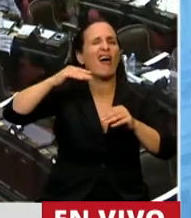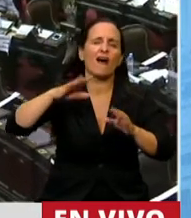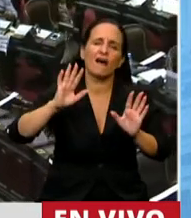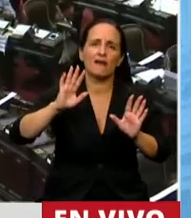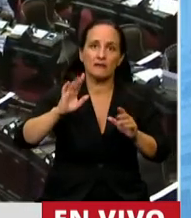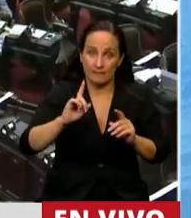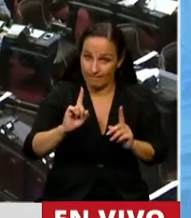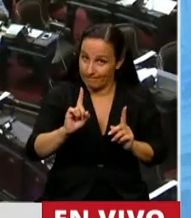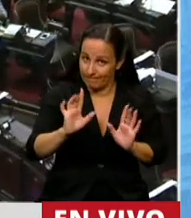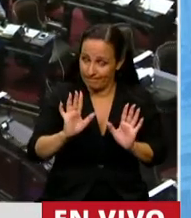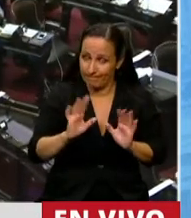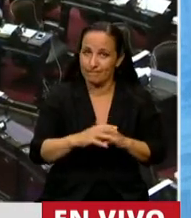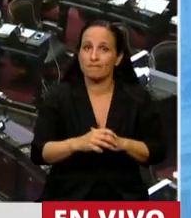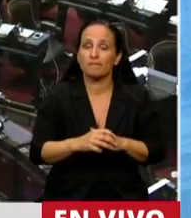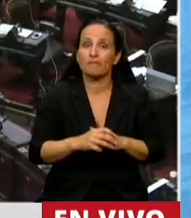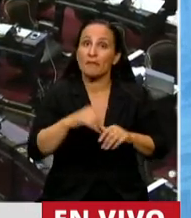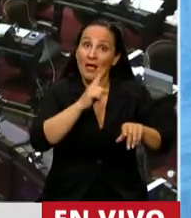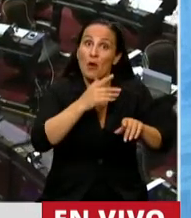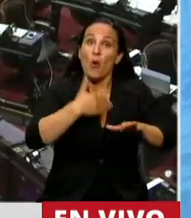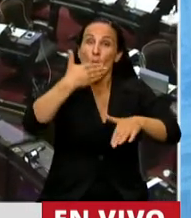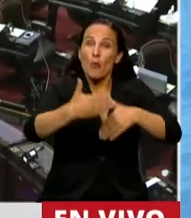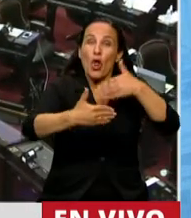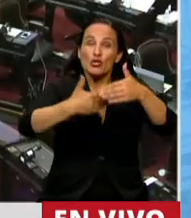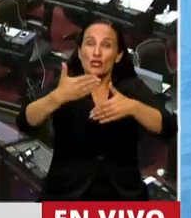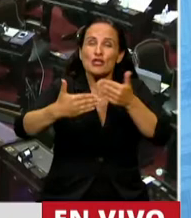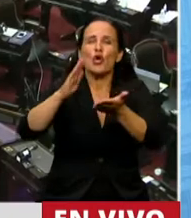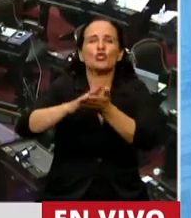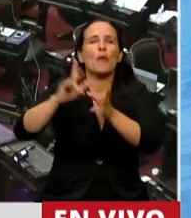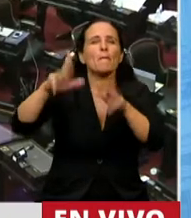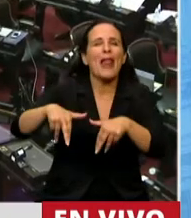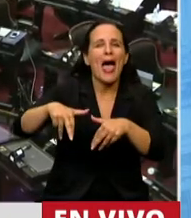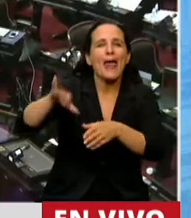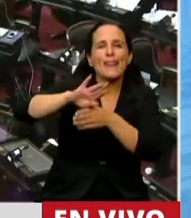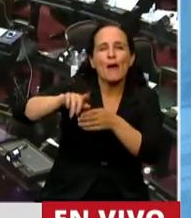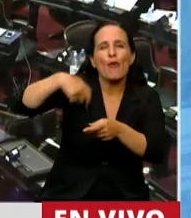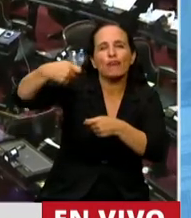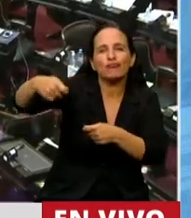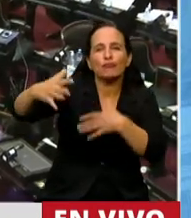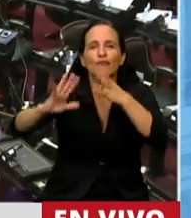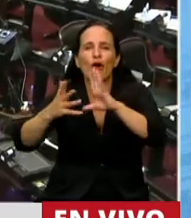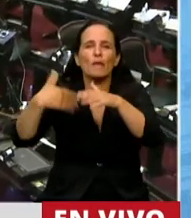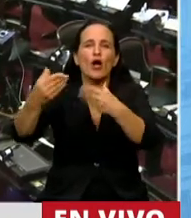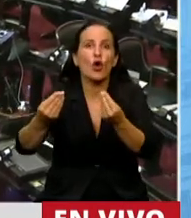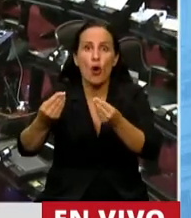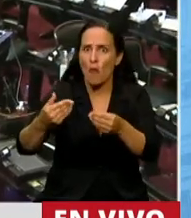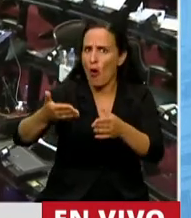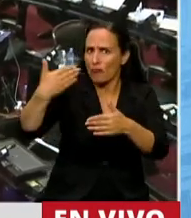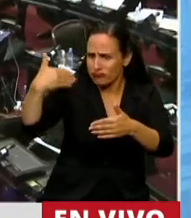importancia. Ese proceso de reestructuración fue altamente exitoso